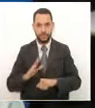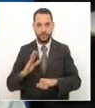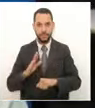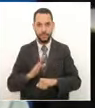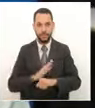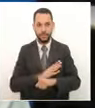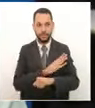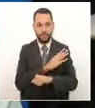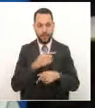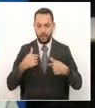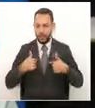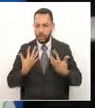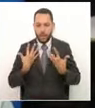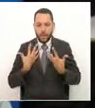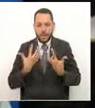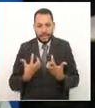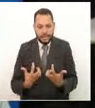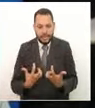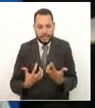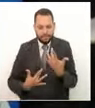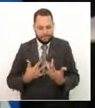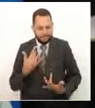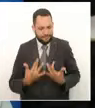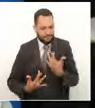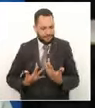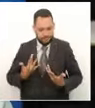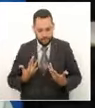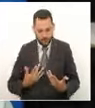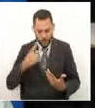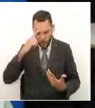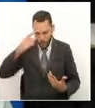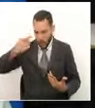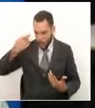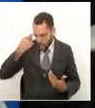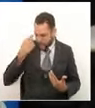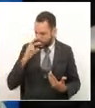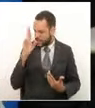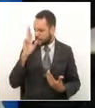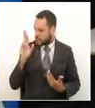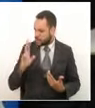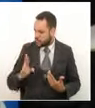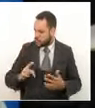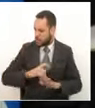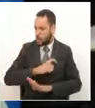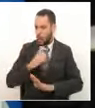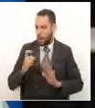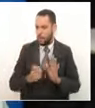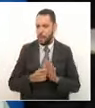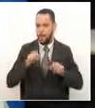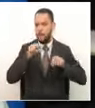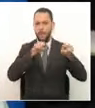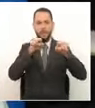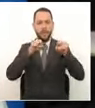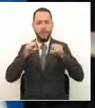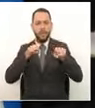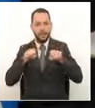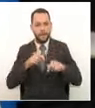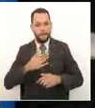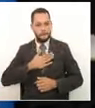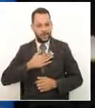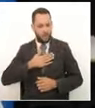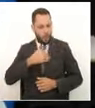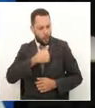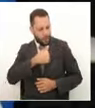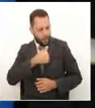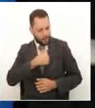Quiero expresar en nombre de toda la familia de la Gobernación del Departamento de Risaralda y en el mío propio,